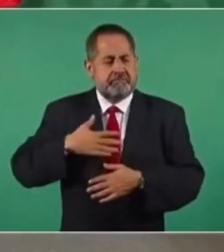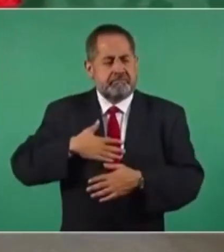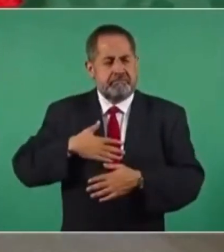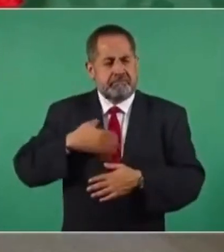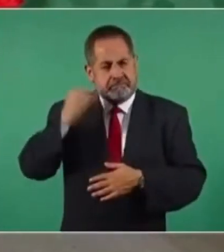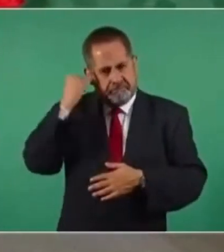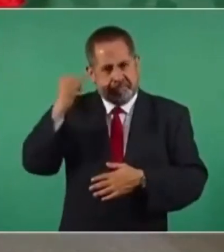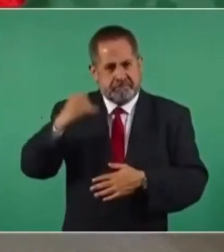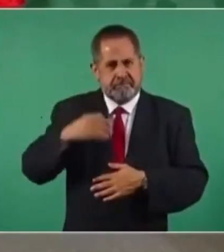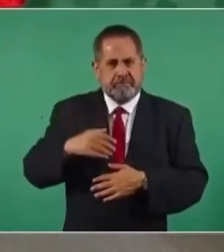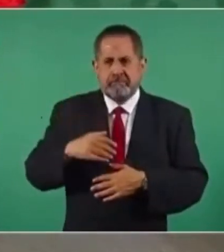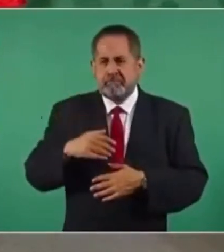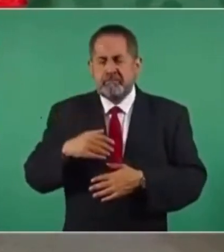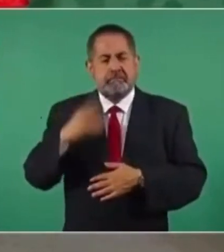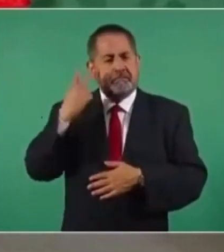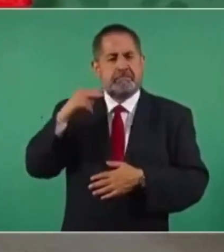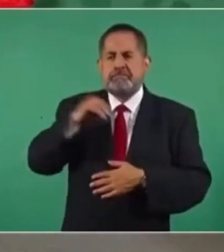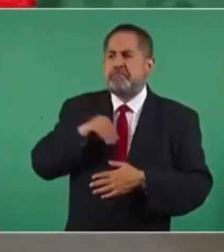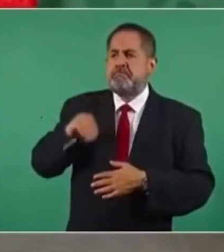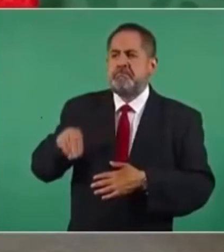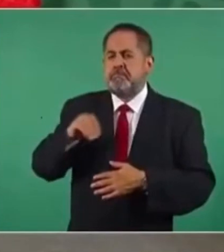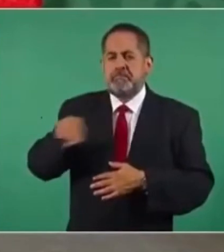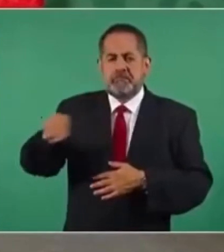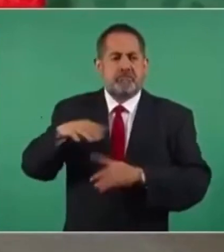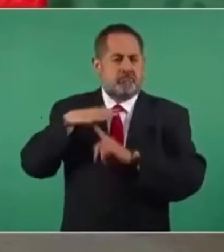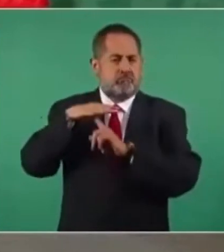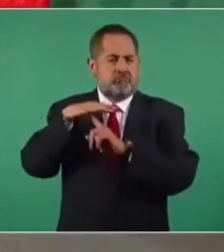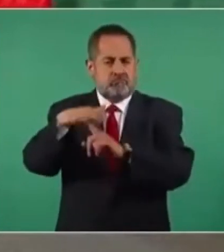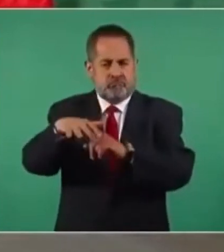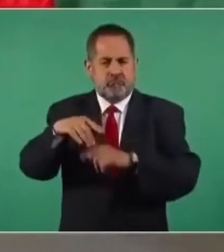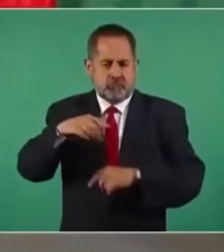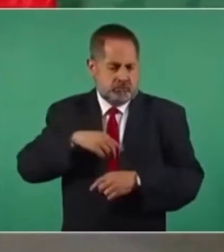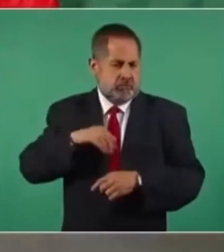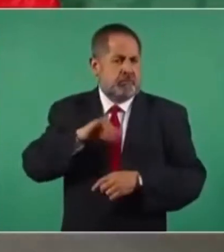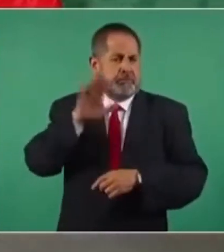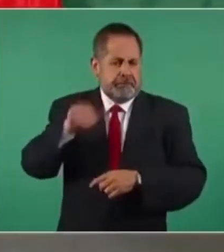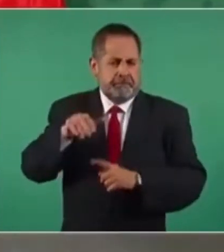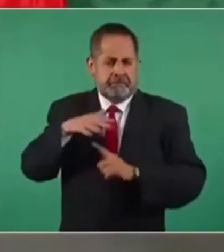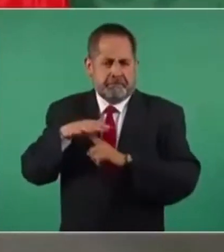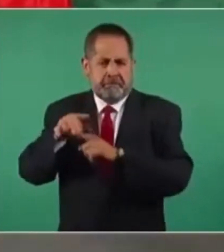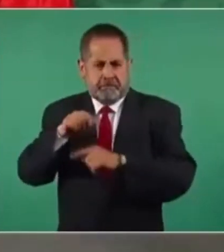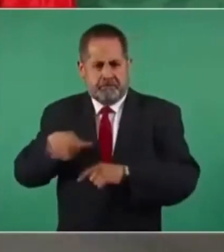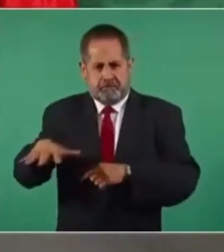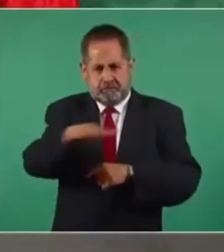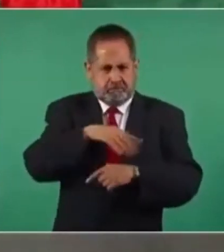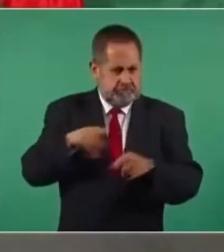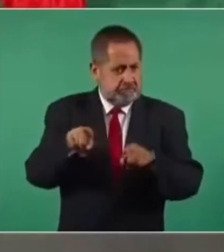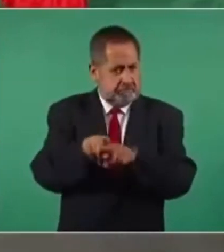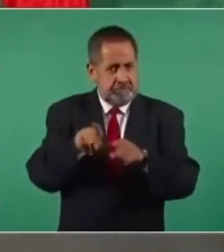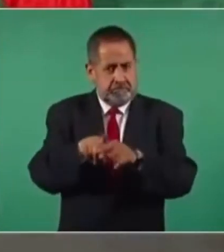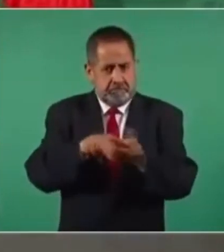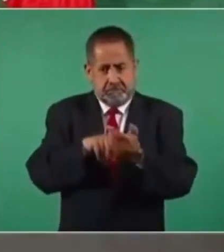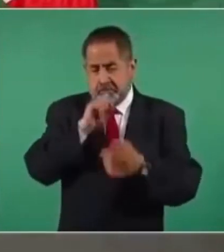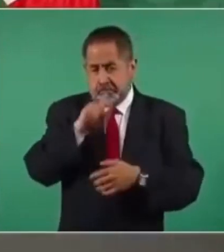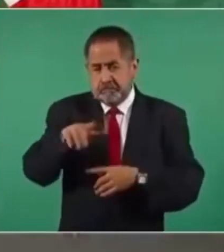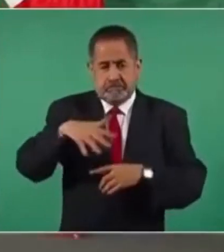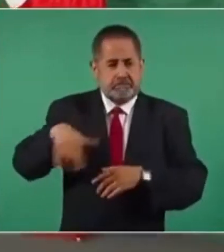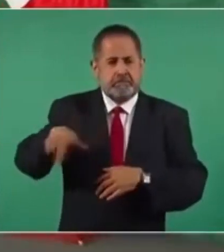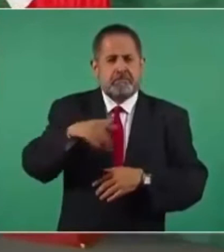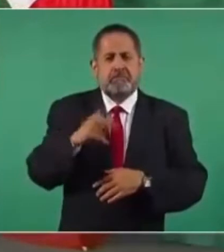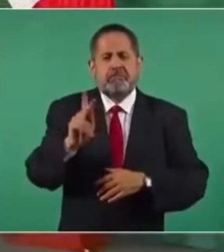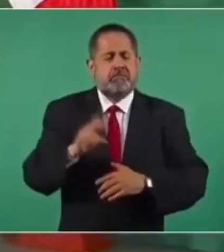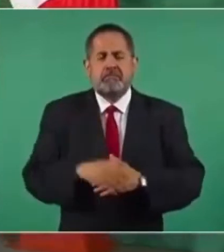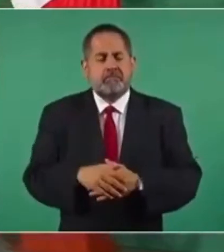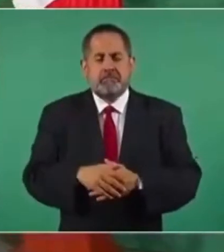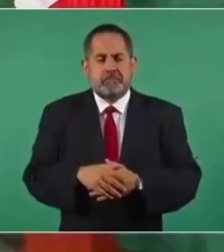una gira, un sobrevuelo por esa región, pero